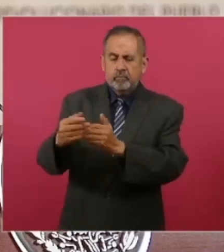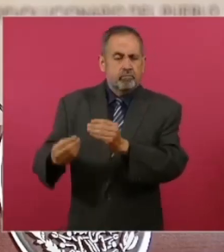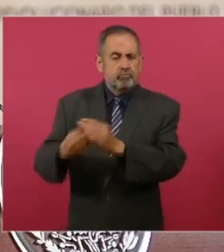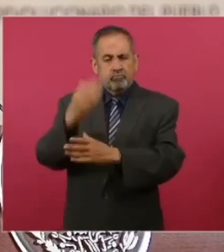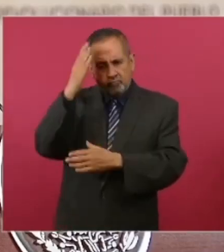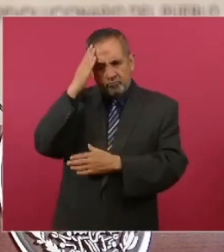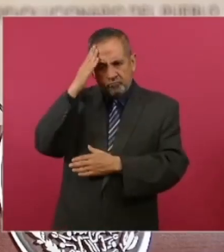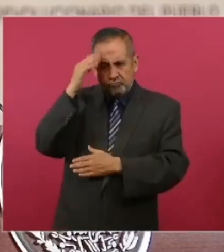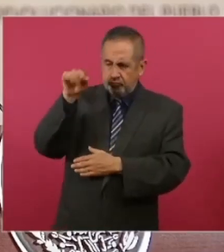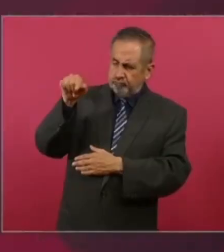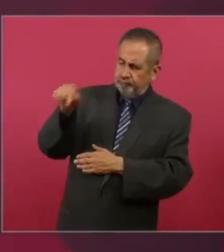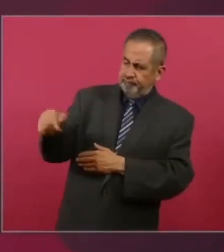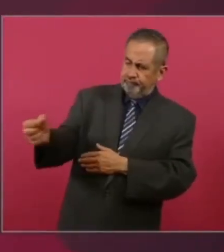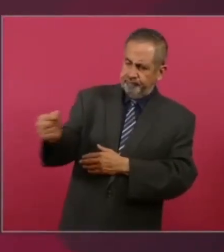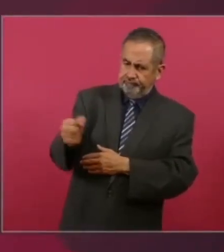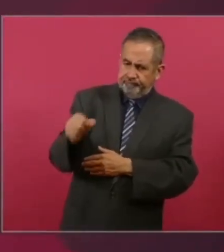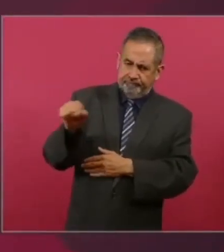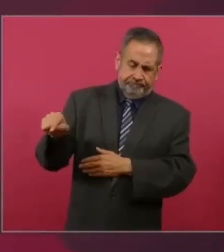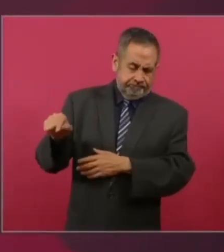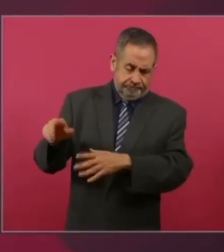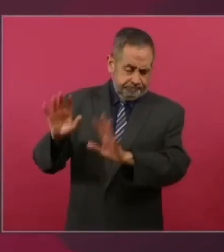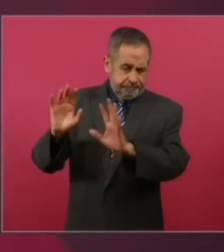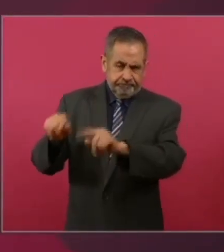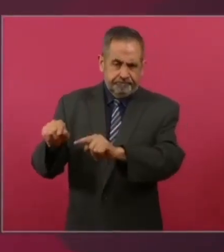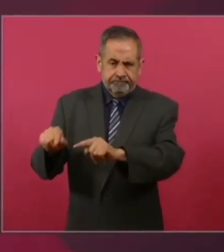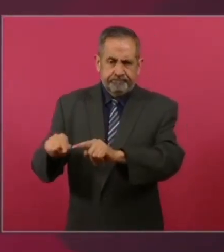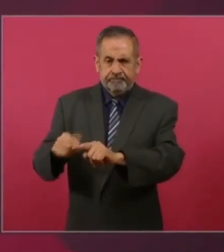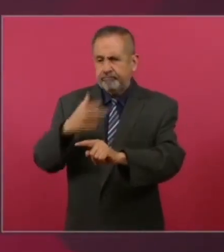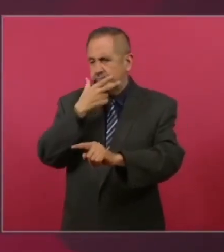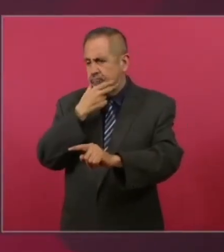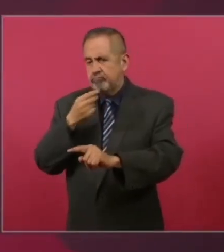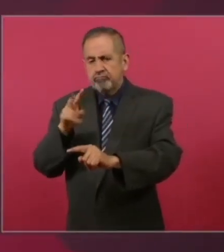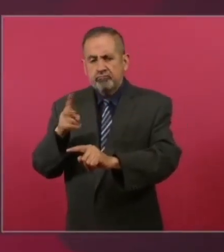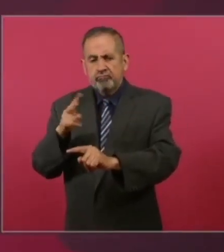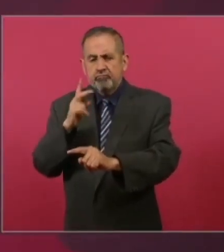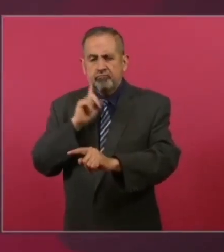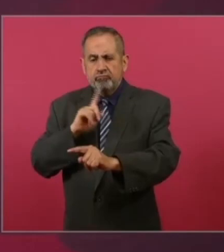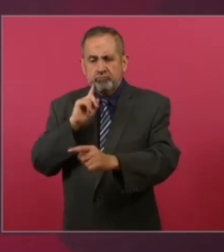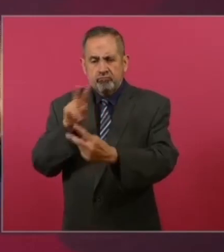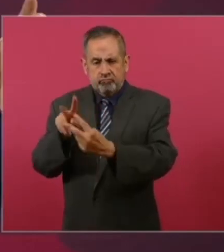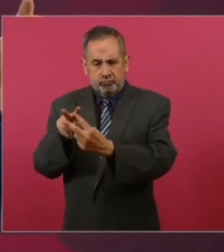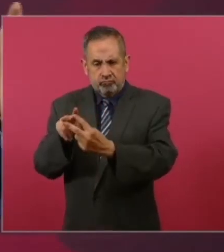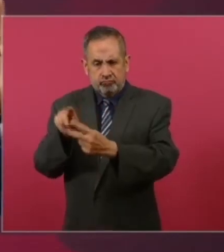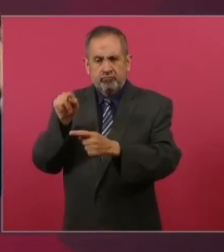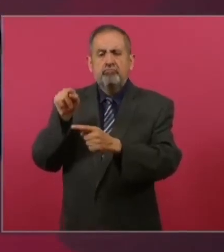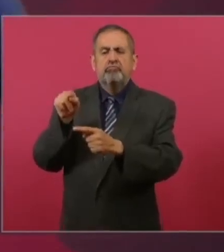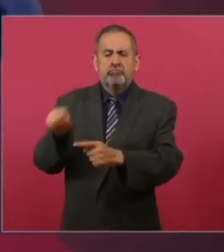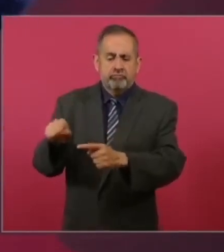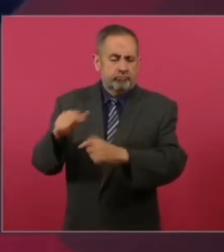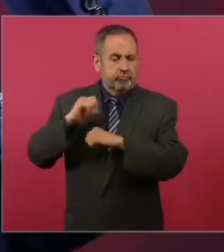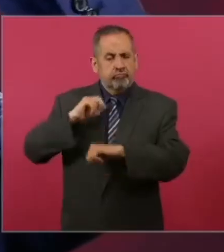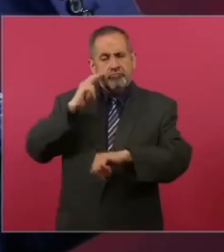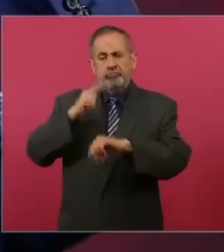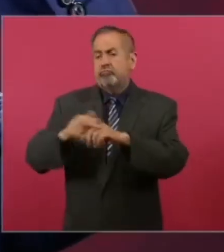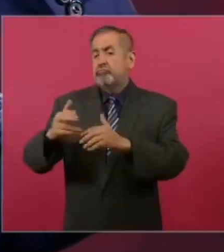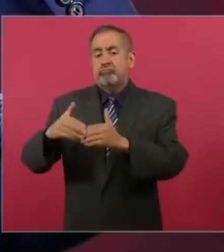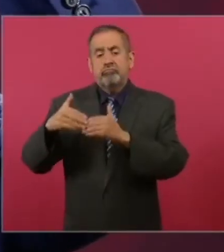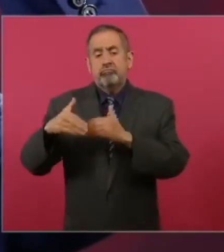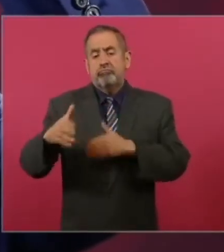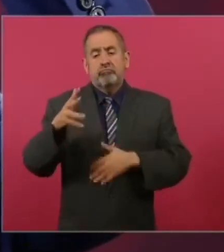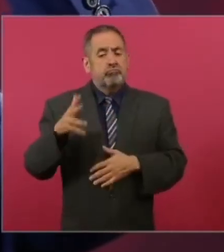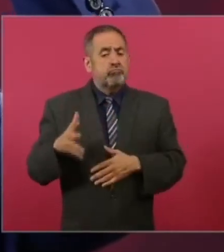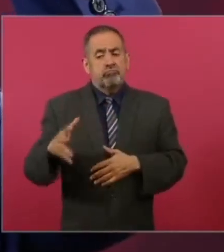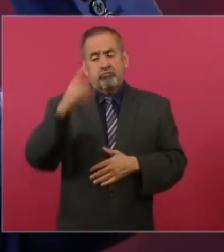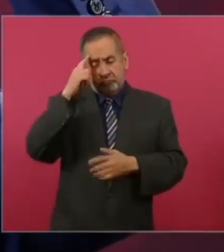dirigente, hombre o mujer, que se va a hacer cargo de la